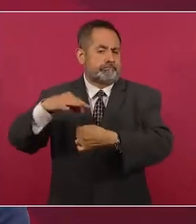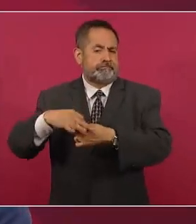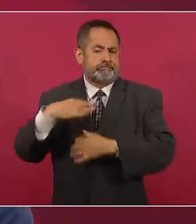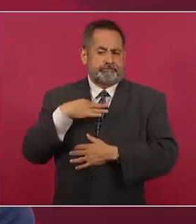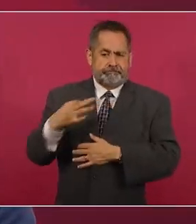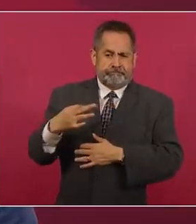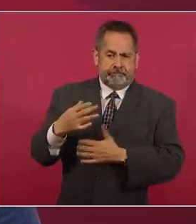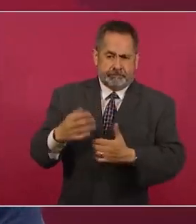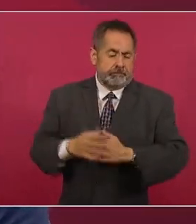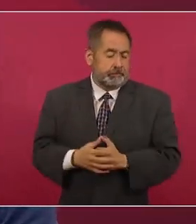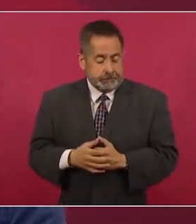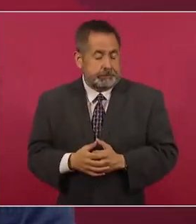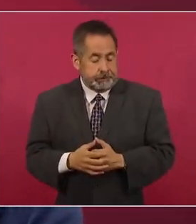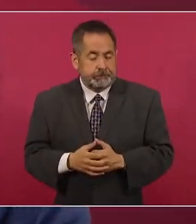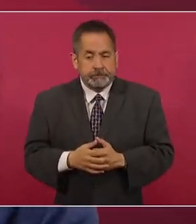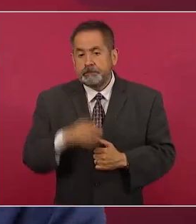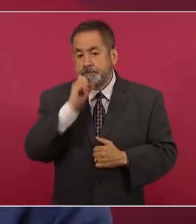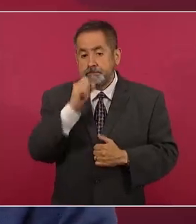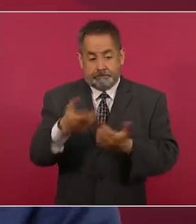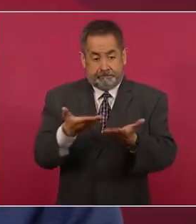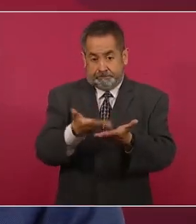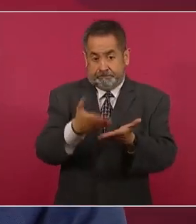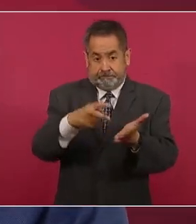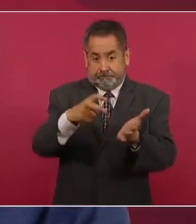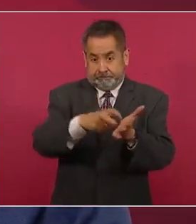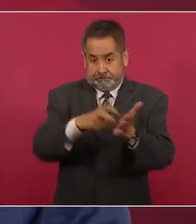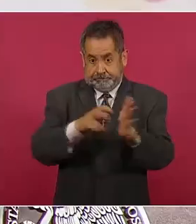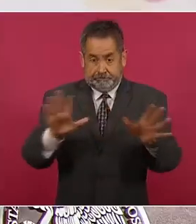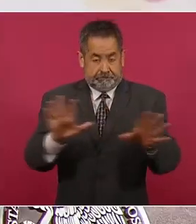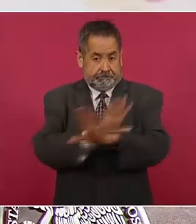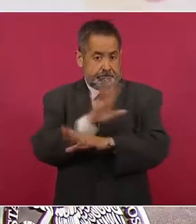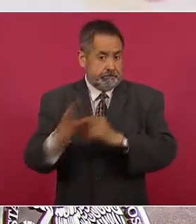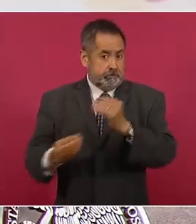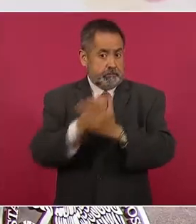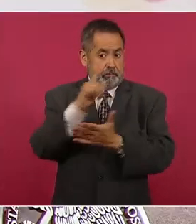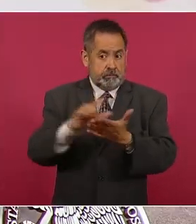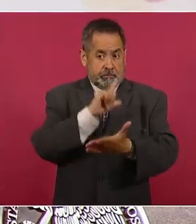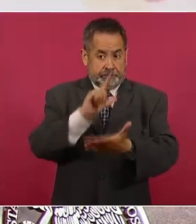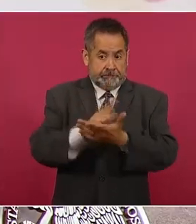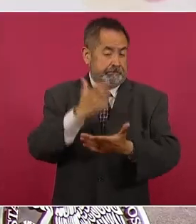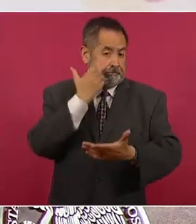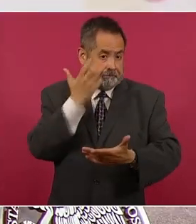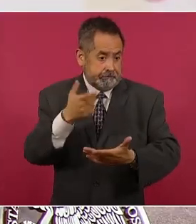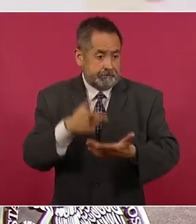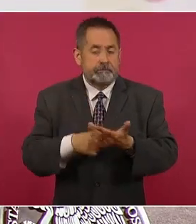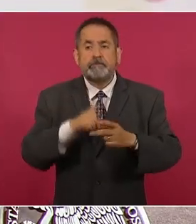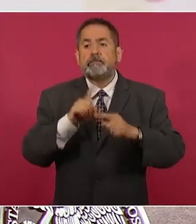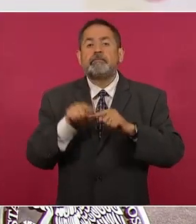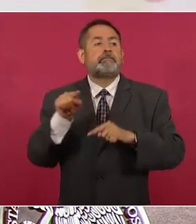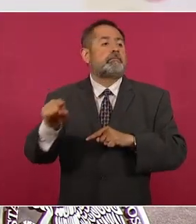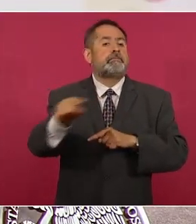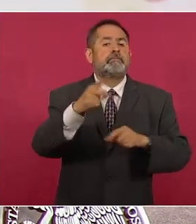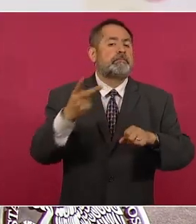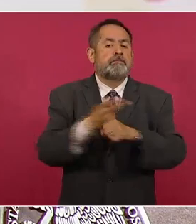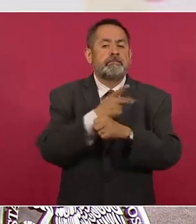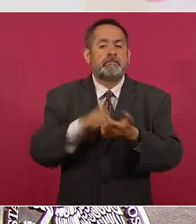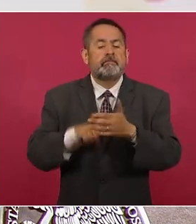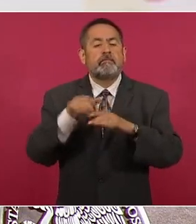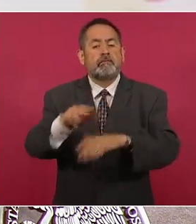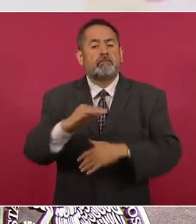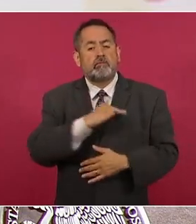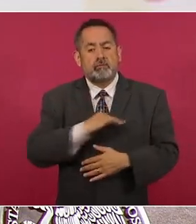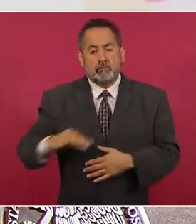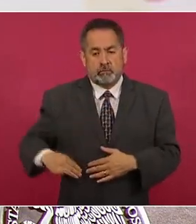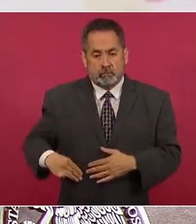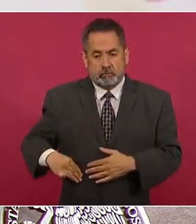sentido, la reforma estará tocando un mecanismo en los municipios del México. Como ustedes saben, los